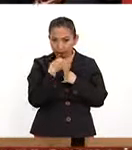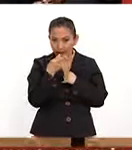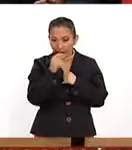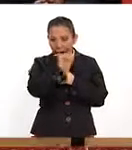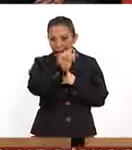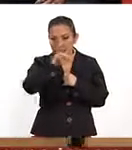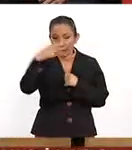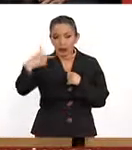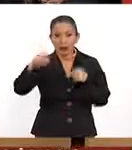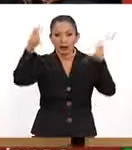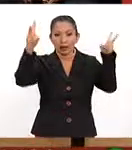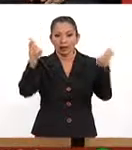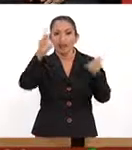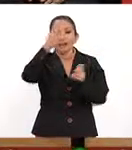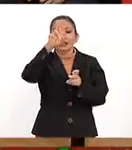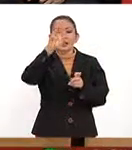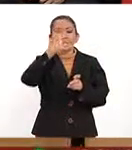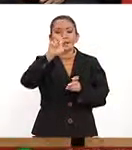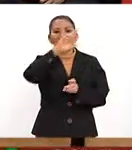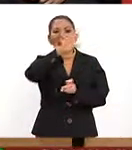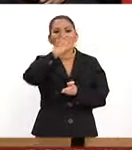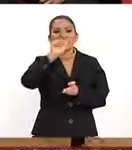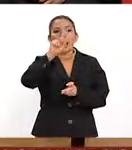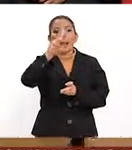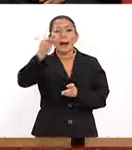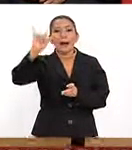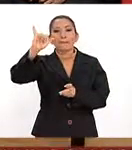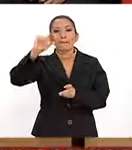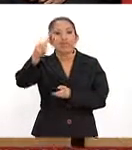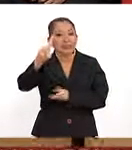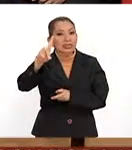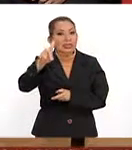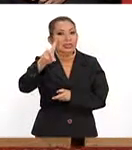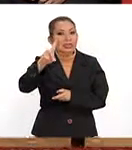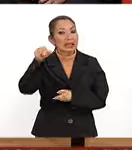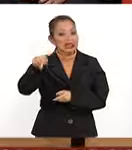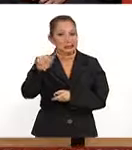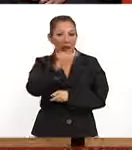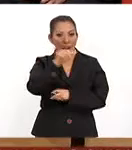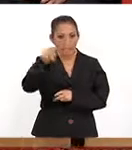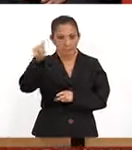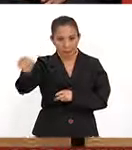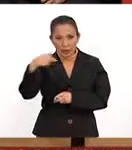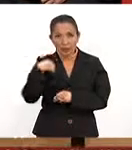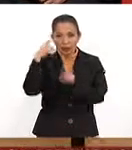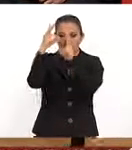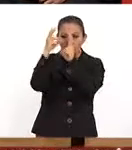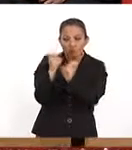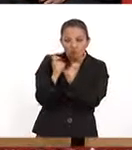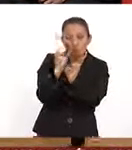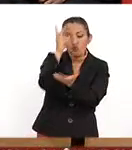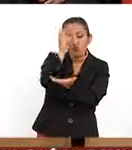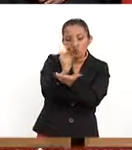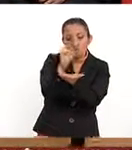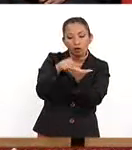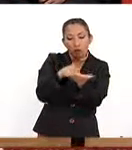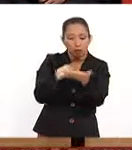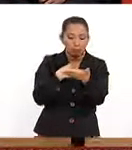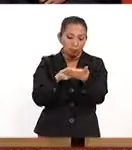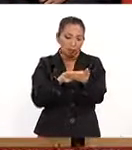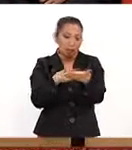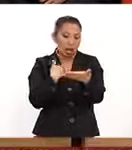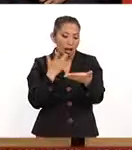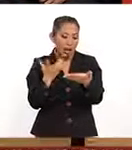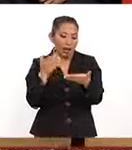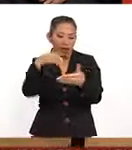de una que se llama Rapid, con doble P, Rapid. Es un app que tú bajas para que puedas llevar